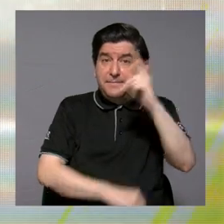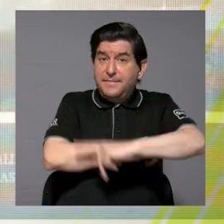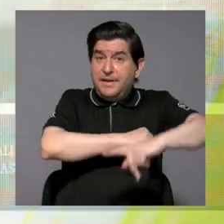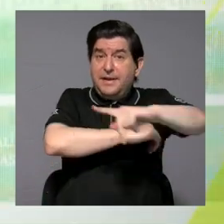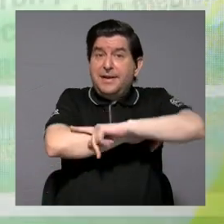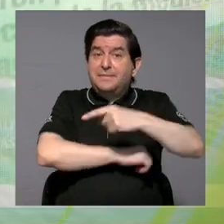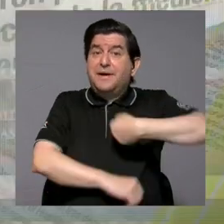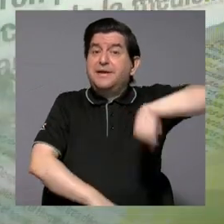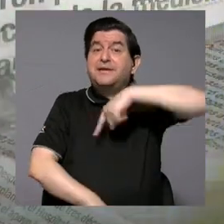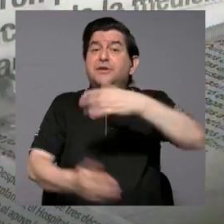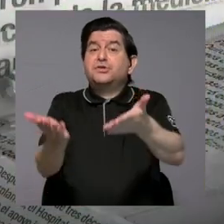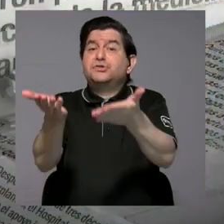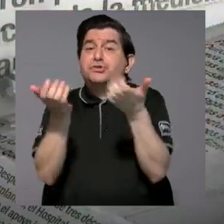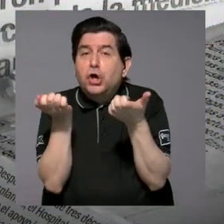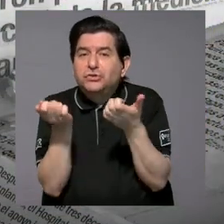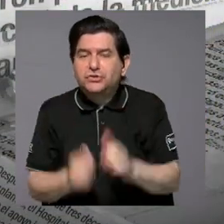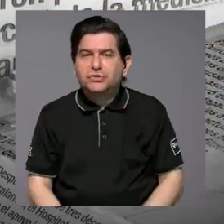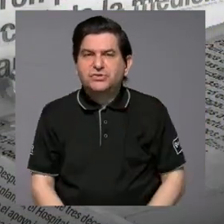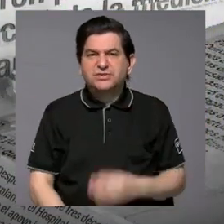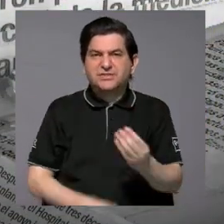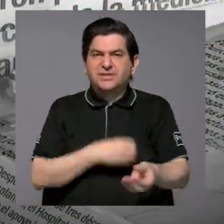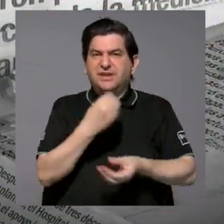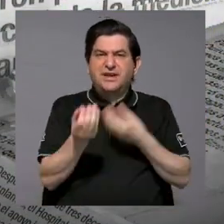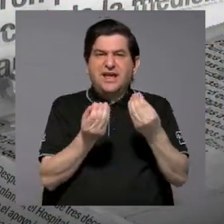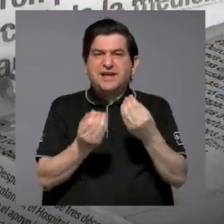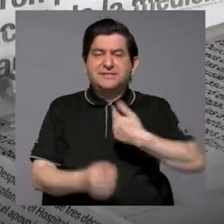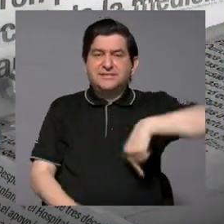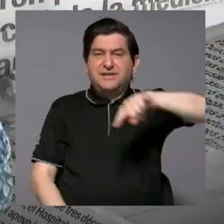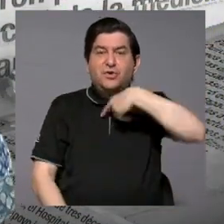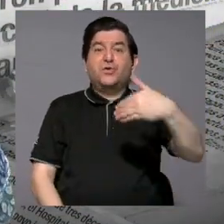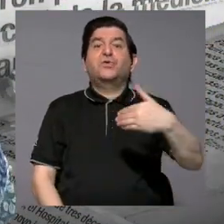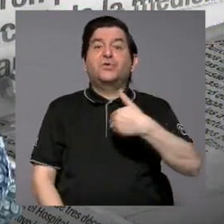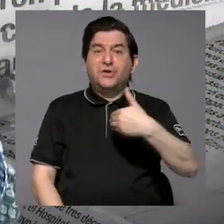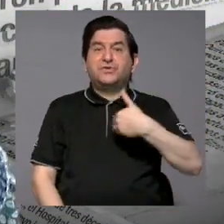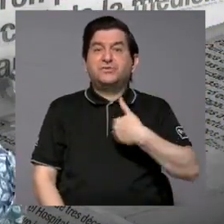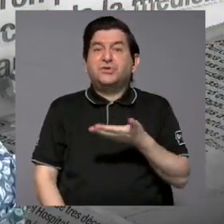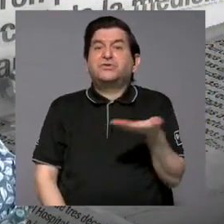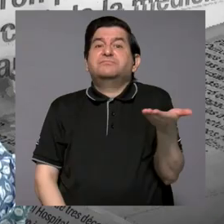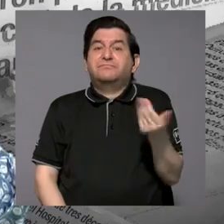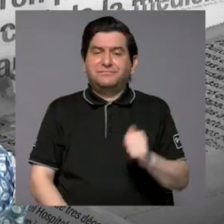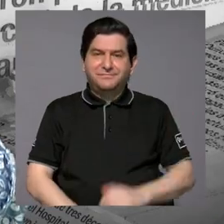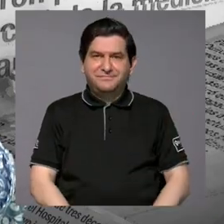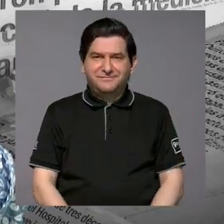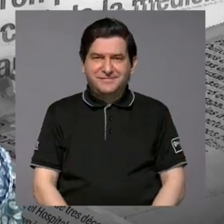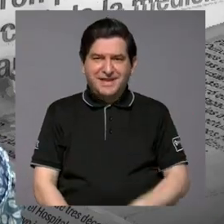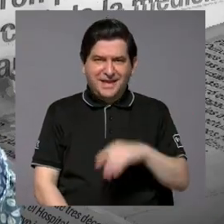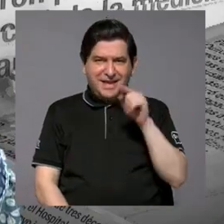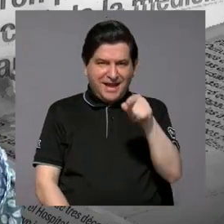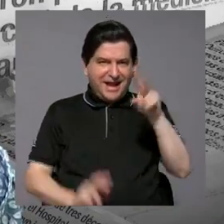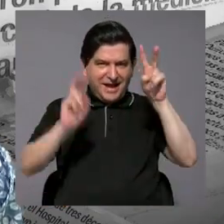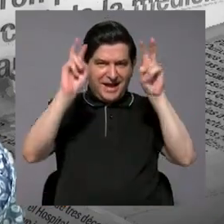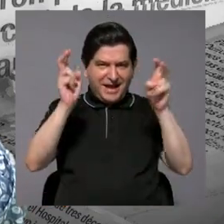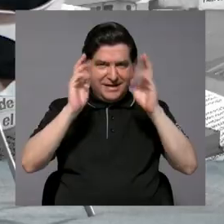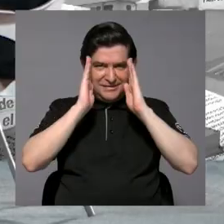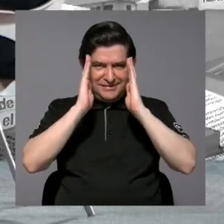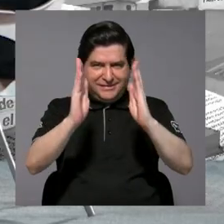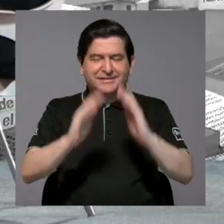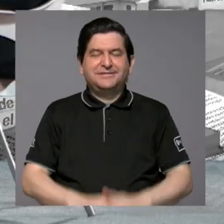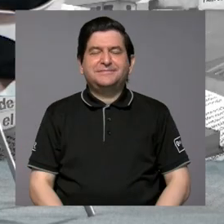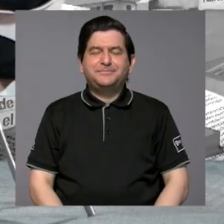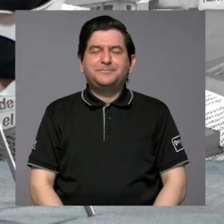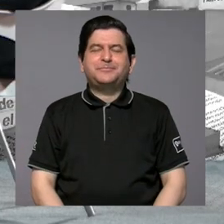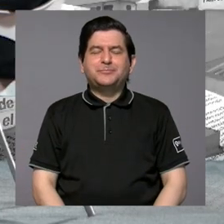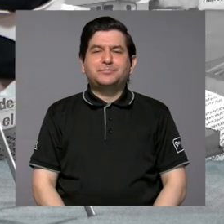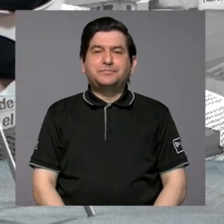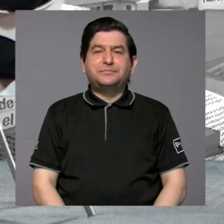país que queremos, ¿qué podemos hacer con lo que tenemos? Pues entrémosle al tema porque en medio